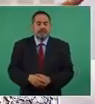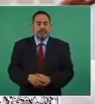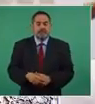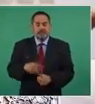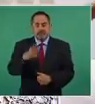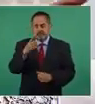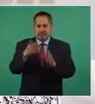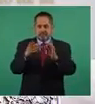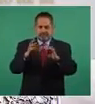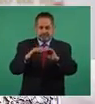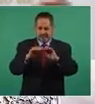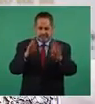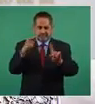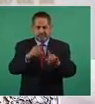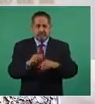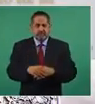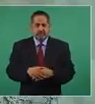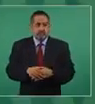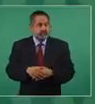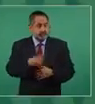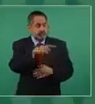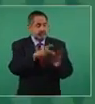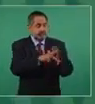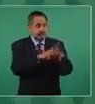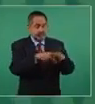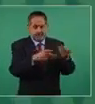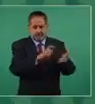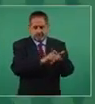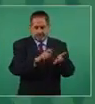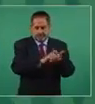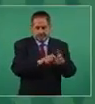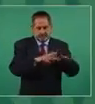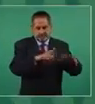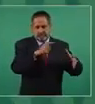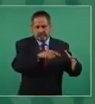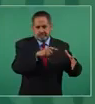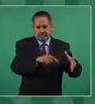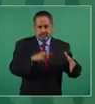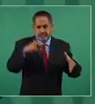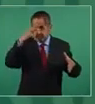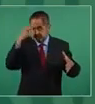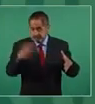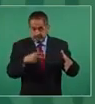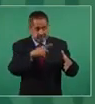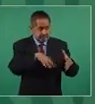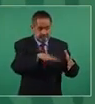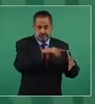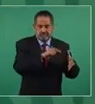para decirlo con mucha claridad, es una prensa convencional, la de México,